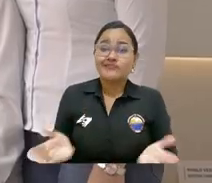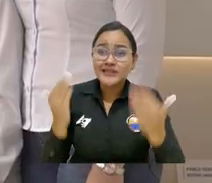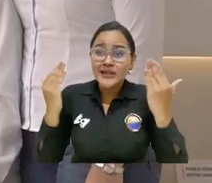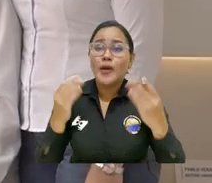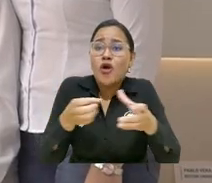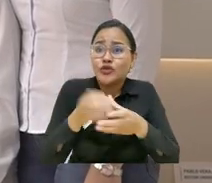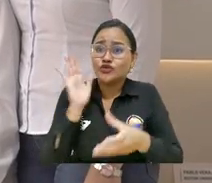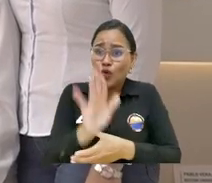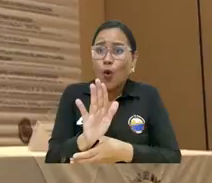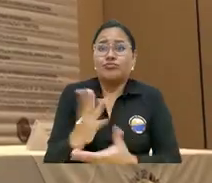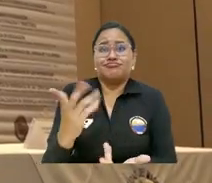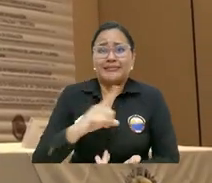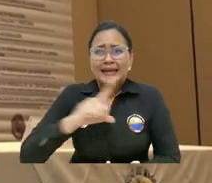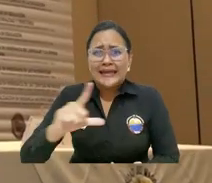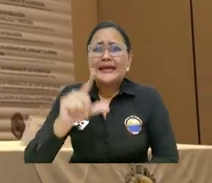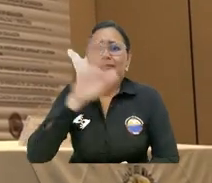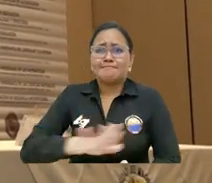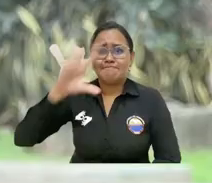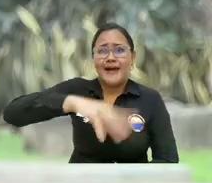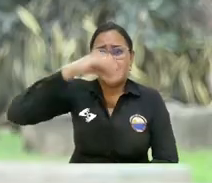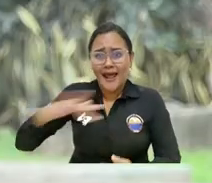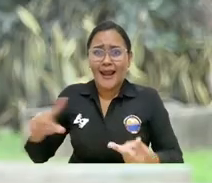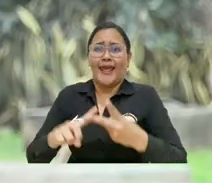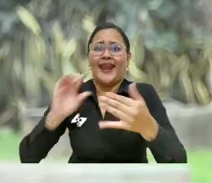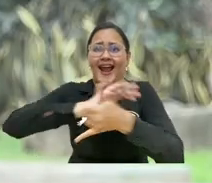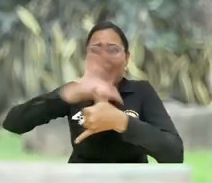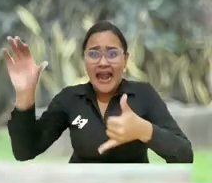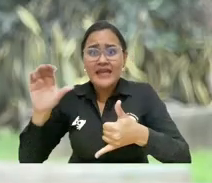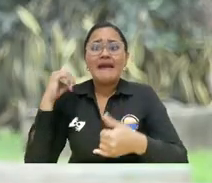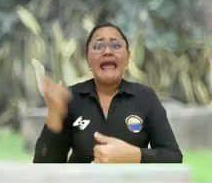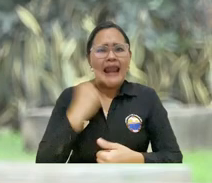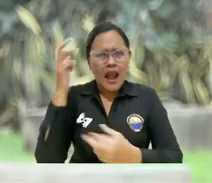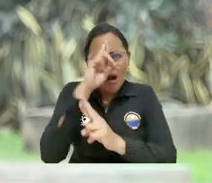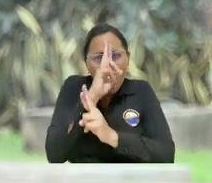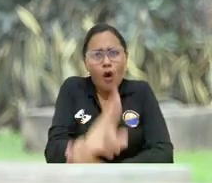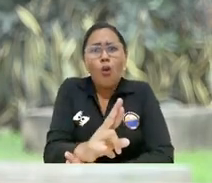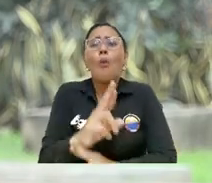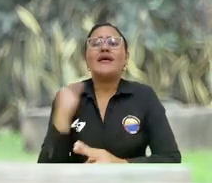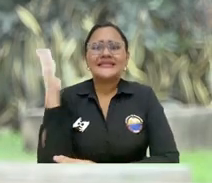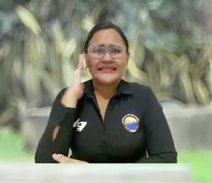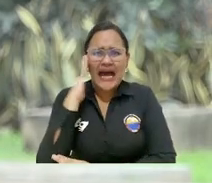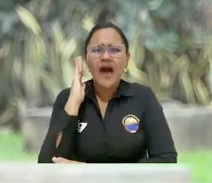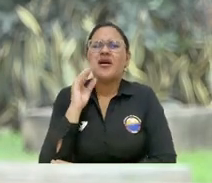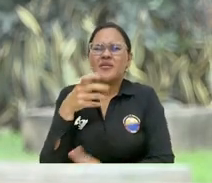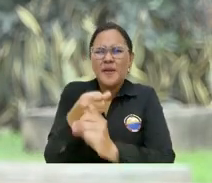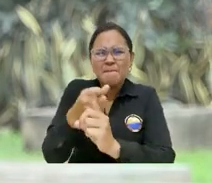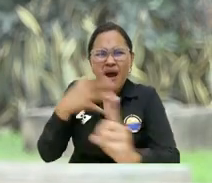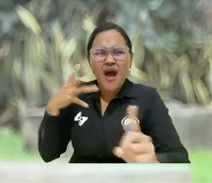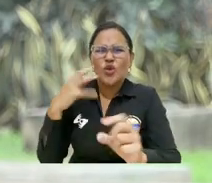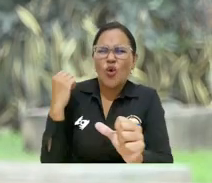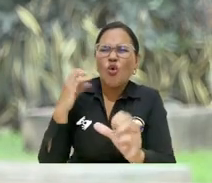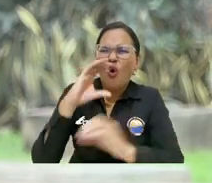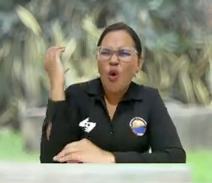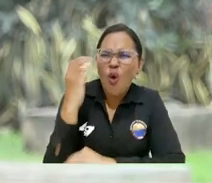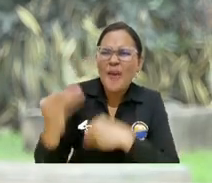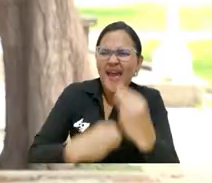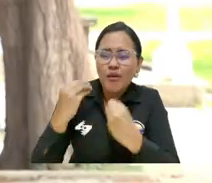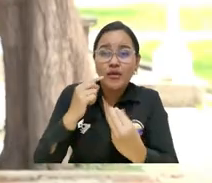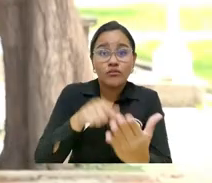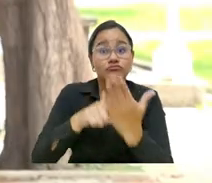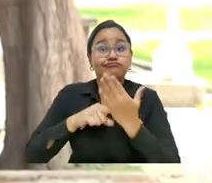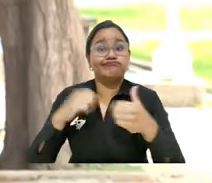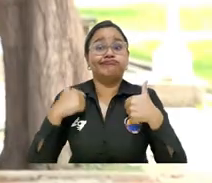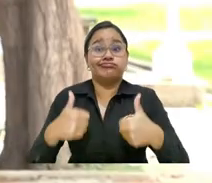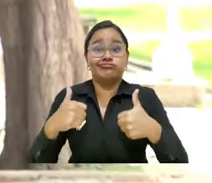organización líder en el departamento del Magdalena, líder en la región caribe y por supuesto reconocida con gran impacto con sus graduados en Colombia.